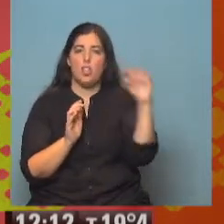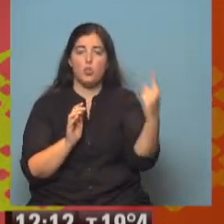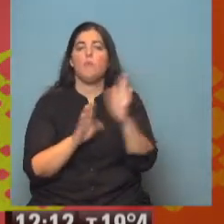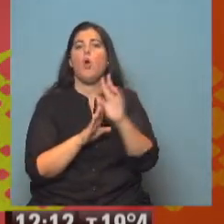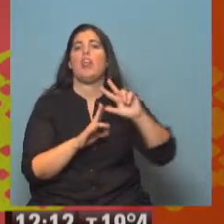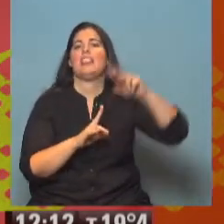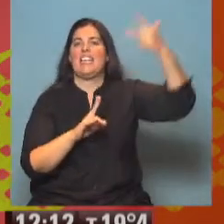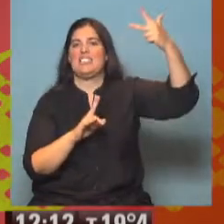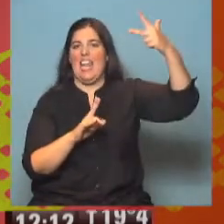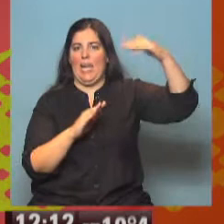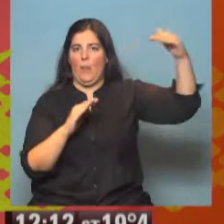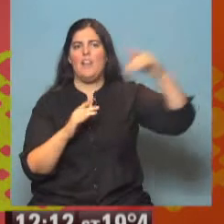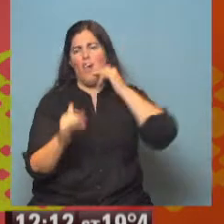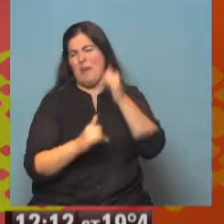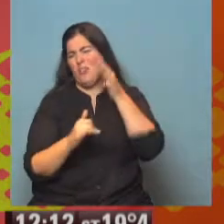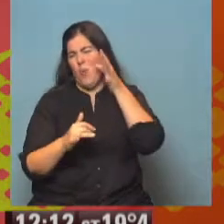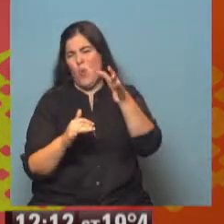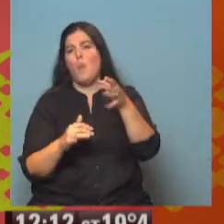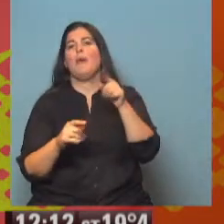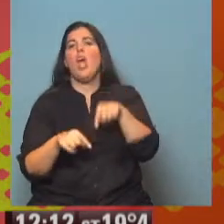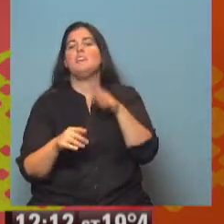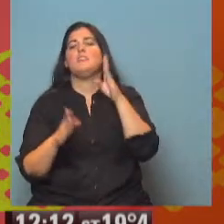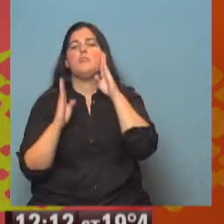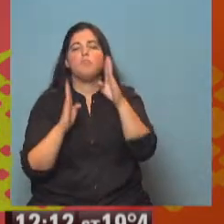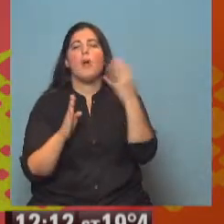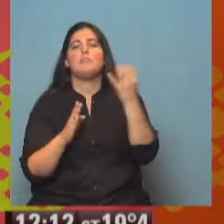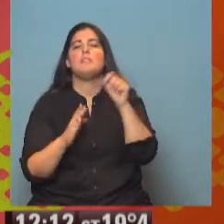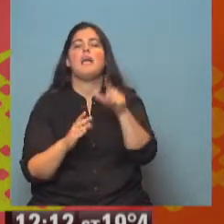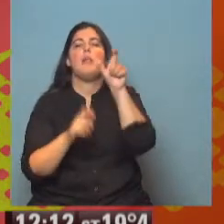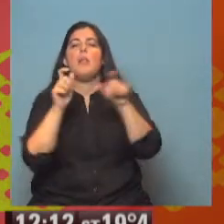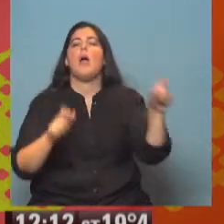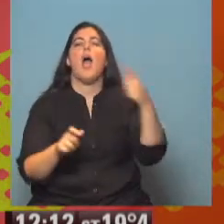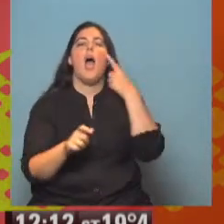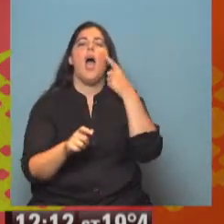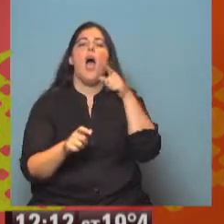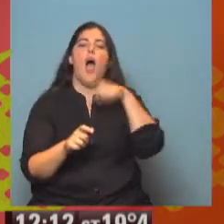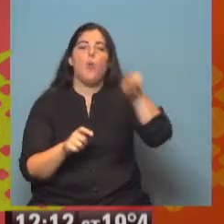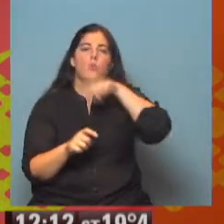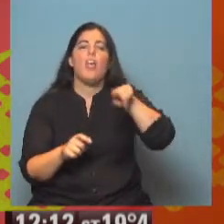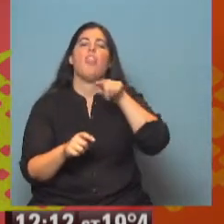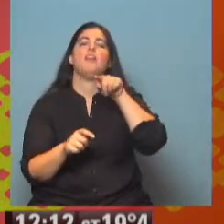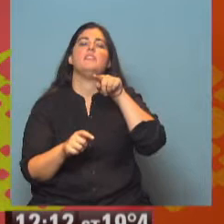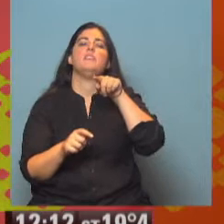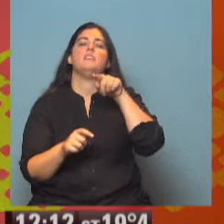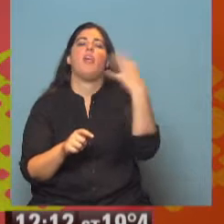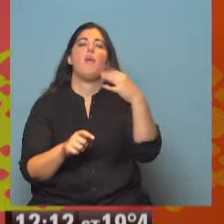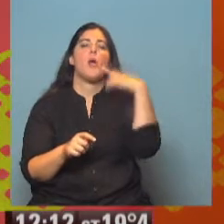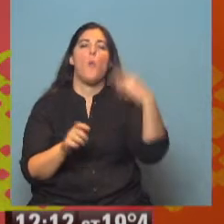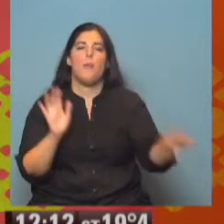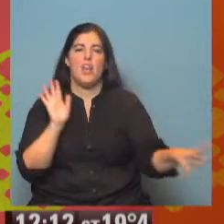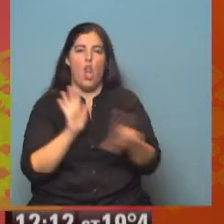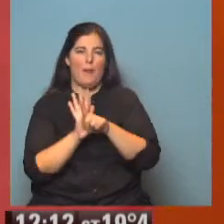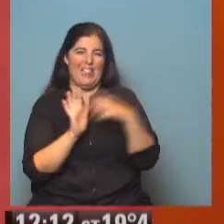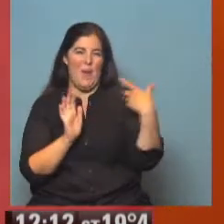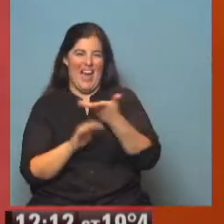Es mucha información, pero esto fue dedicado exclusivamente a ustedes. A ustedes que tienen que aplicar la normativa